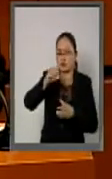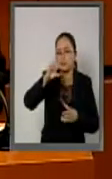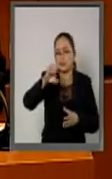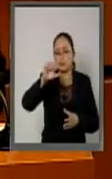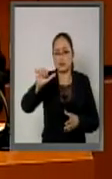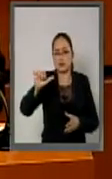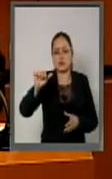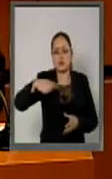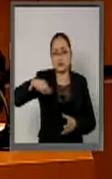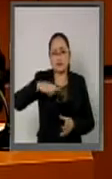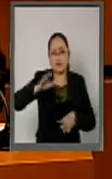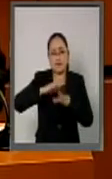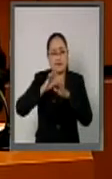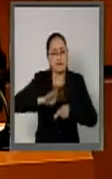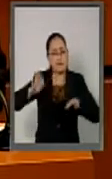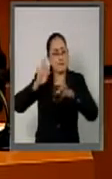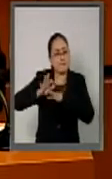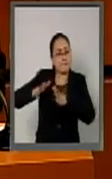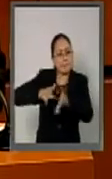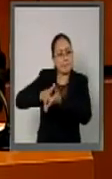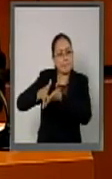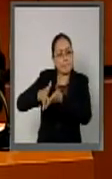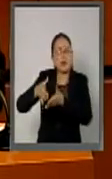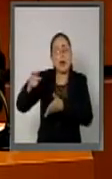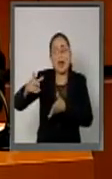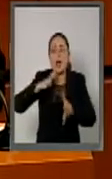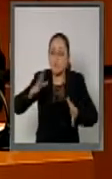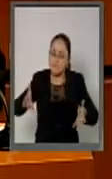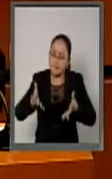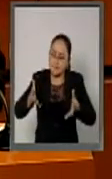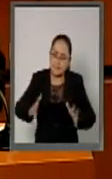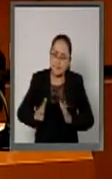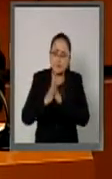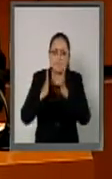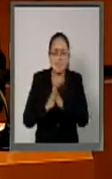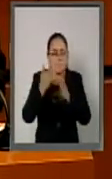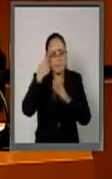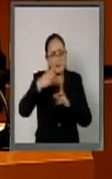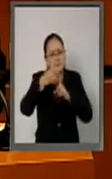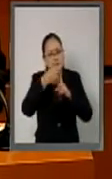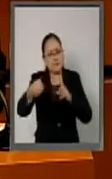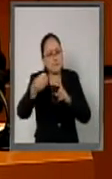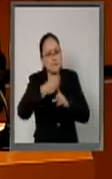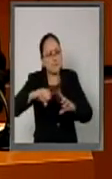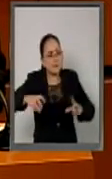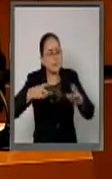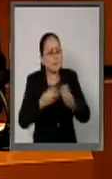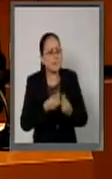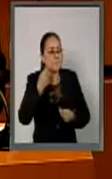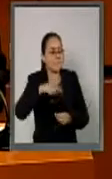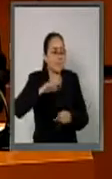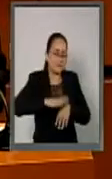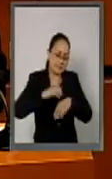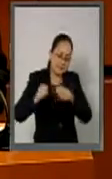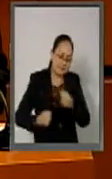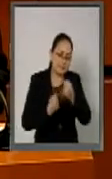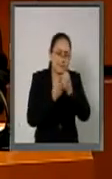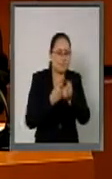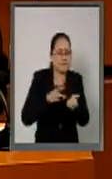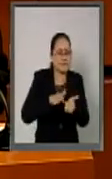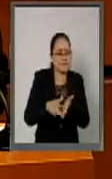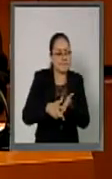principales contribuyentes participa activamente en la organización y ha contribuido a su fortalecimiento